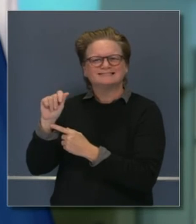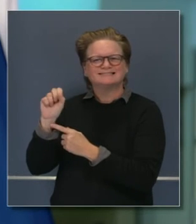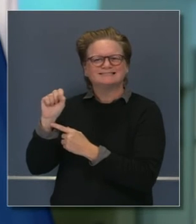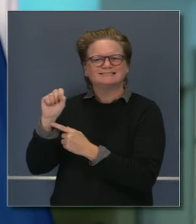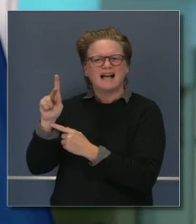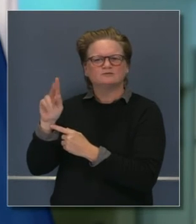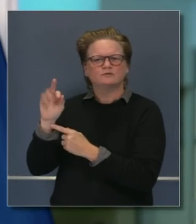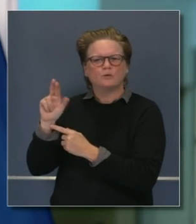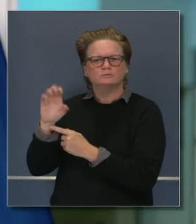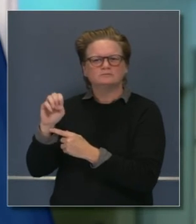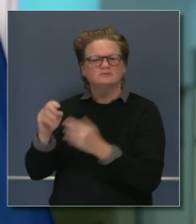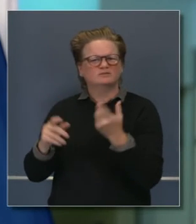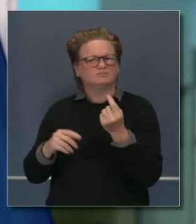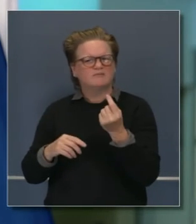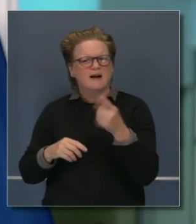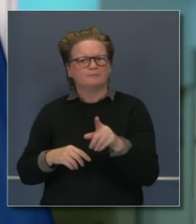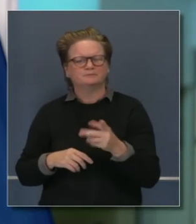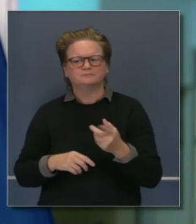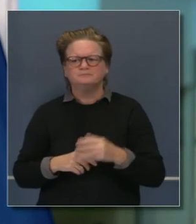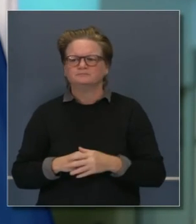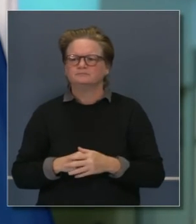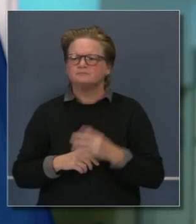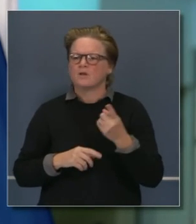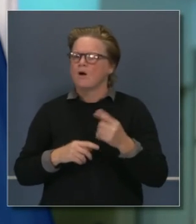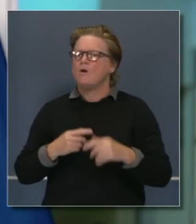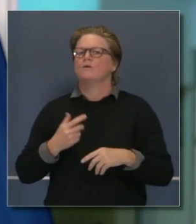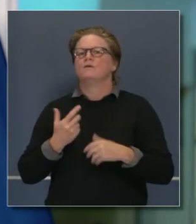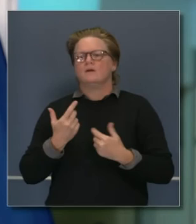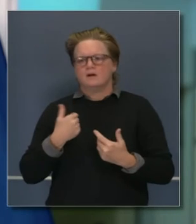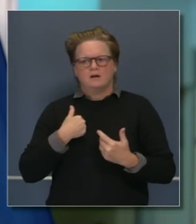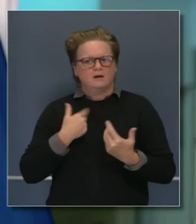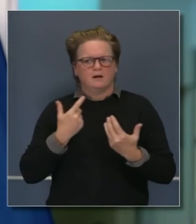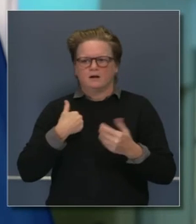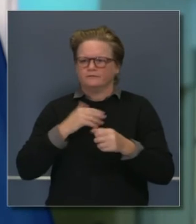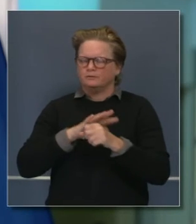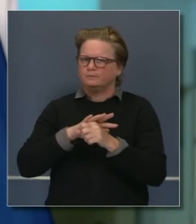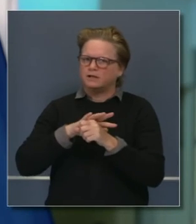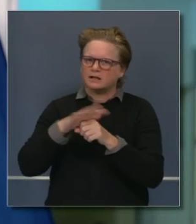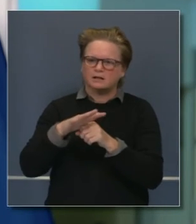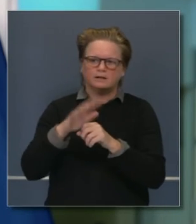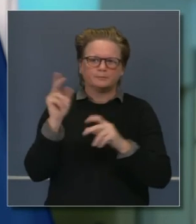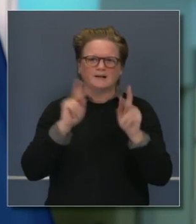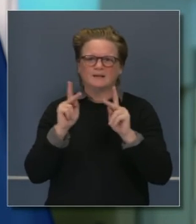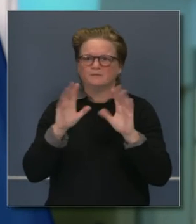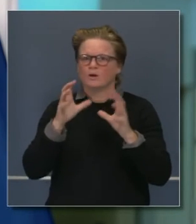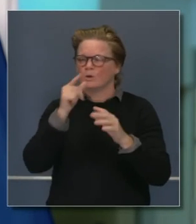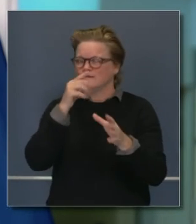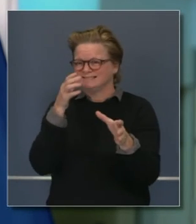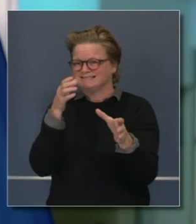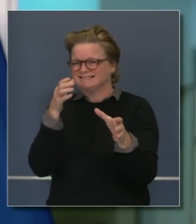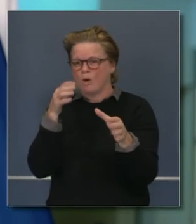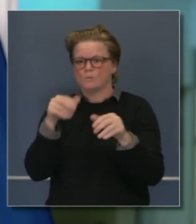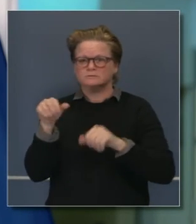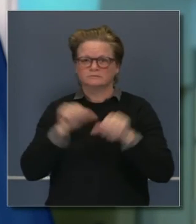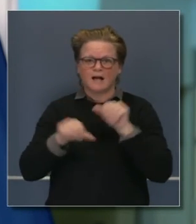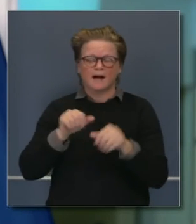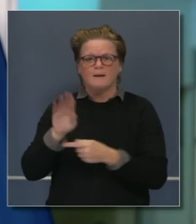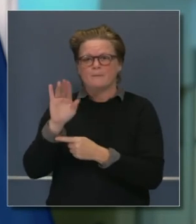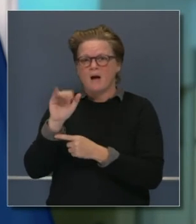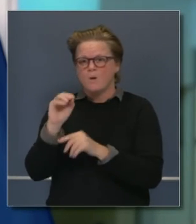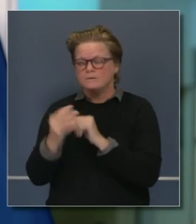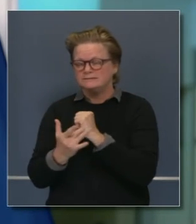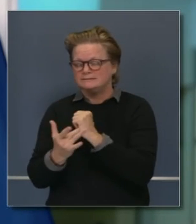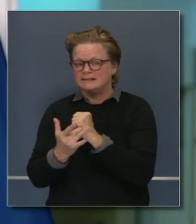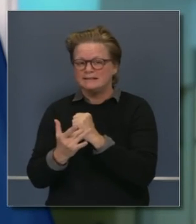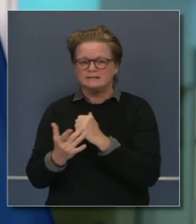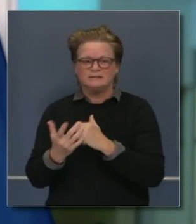abundancia en el estado de California. Tenemos muchísimo talento. Aquí nació la biotecnología, biociencias.